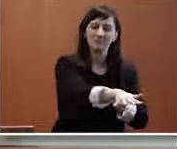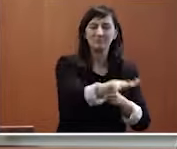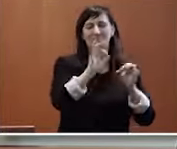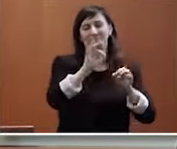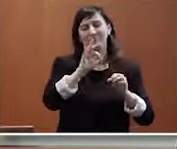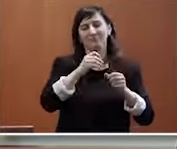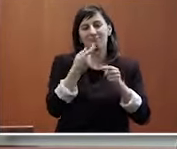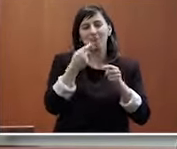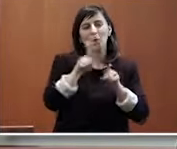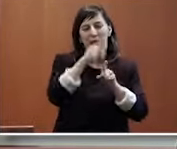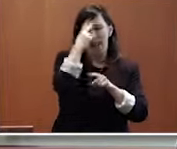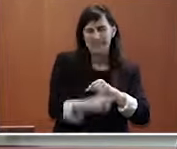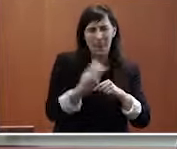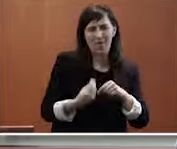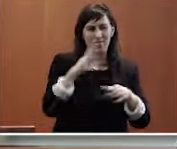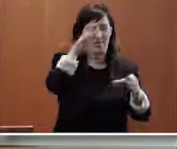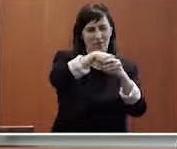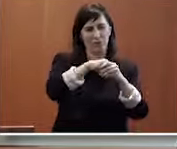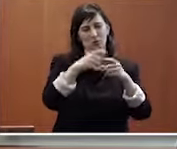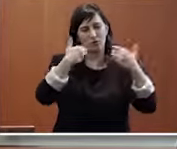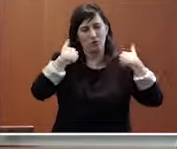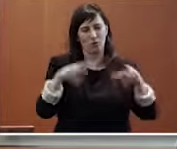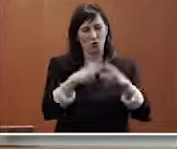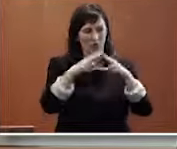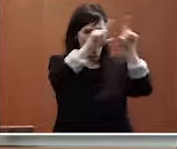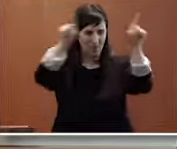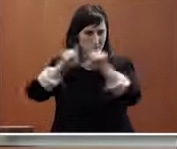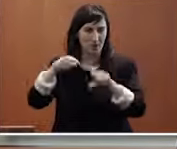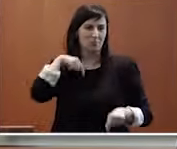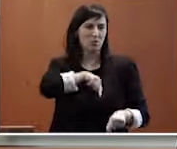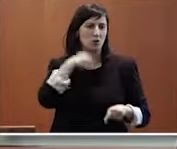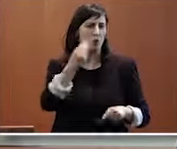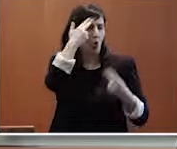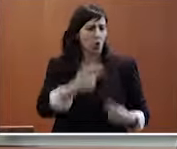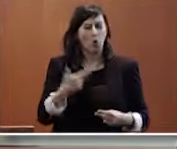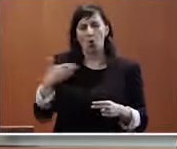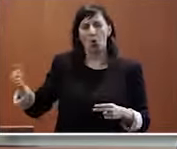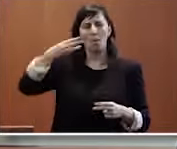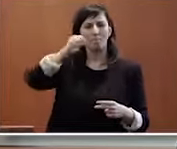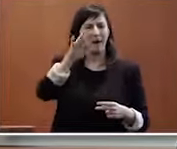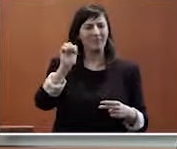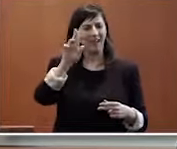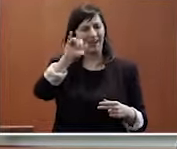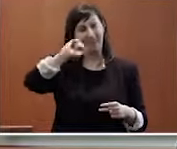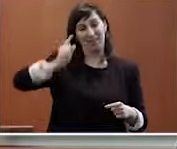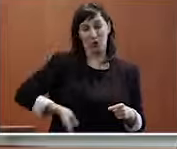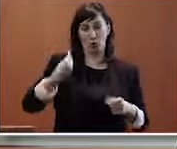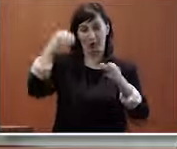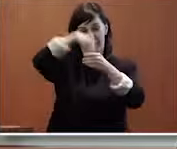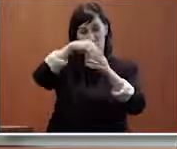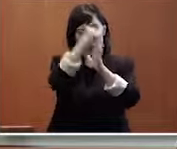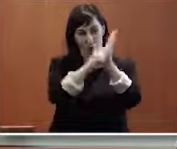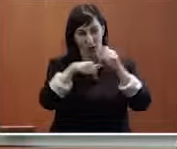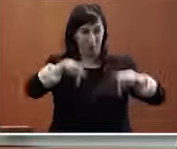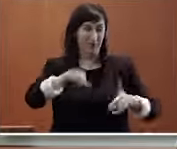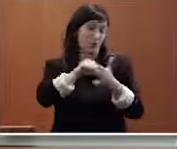empresarial. Y un gran honor compartir esta tribuna con Marta Rey, la directora de la Cátedra INDITES-UDC